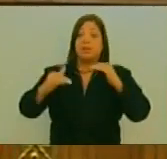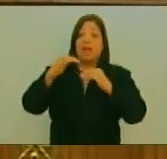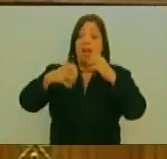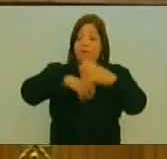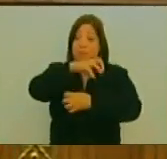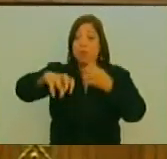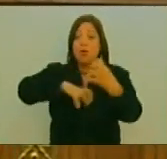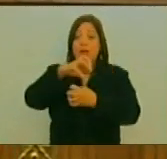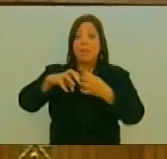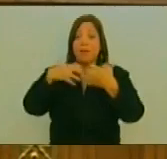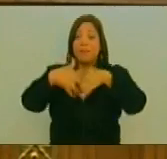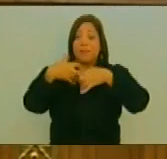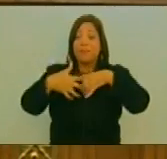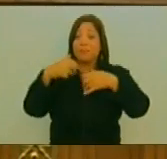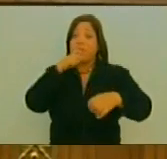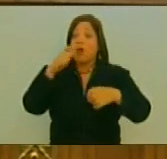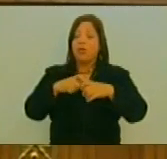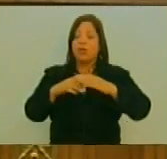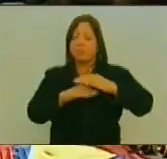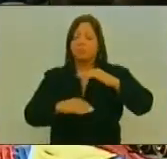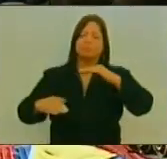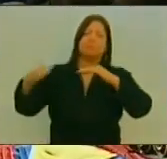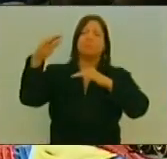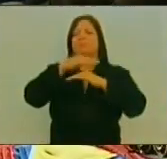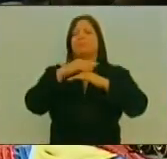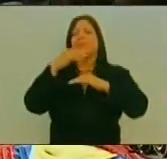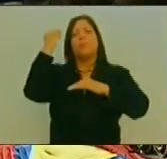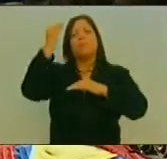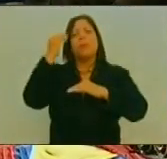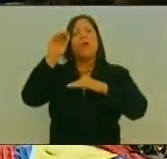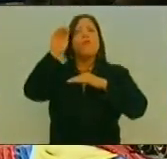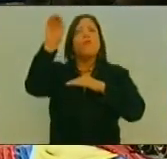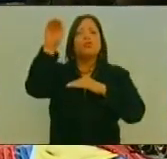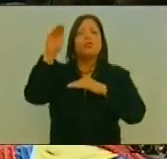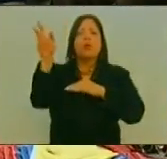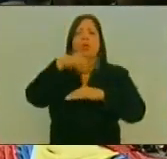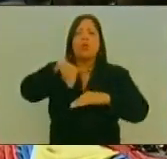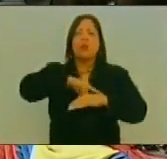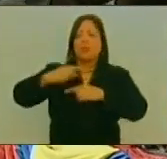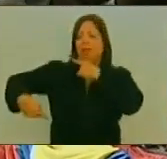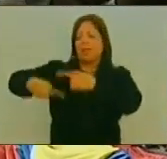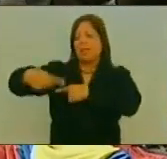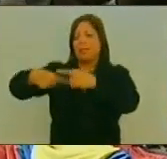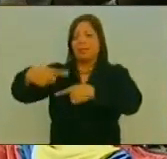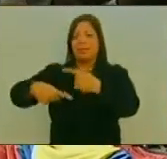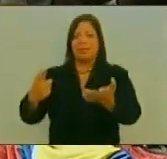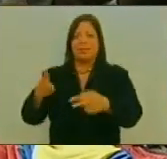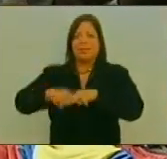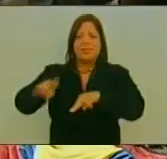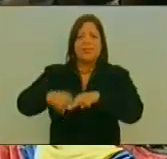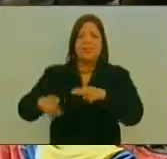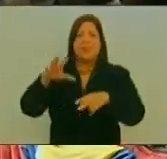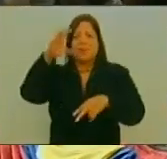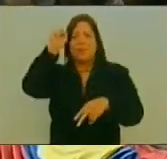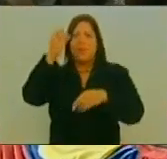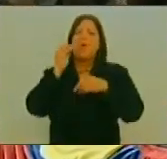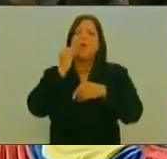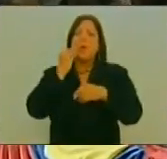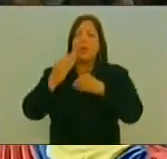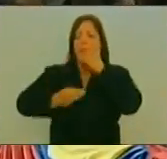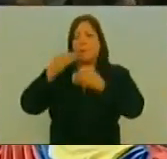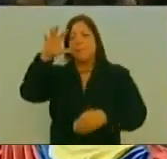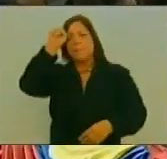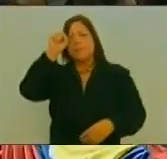Dificultades Debemos Nosotros Pensar En El Futuro De Nuestras Generaciones Debemos Nosotros Pensar